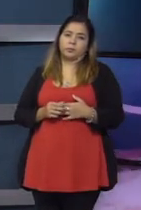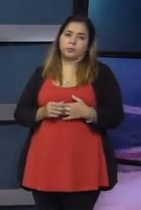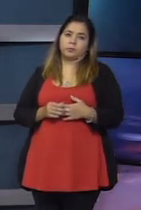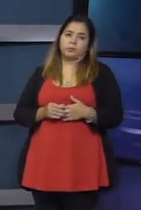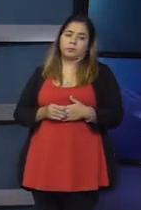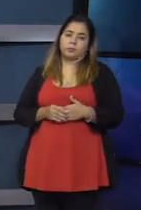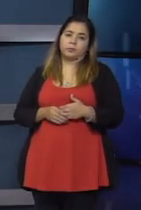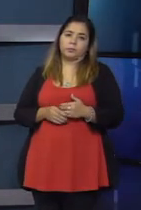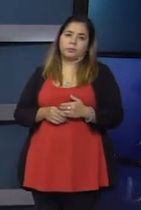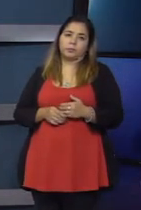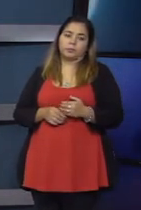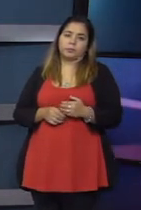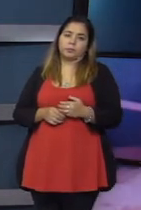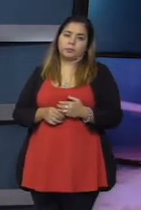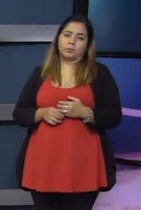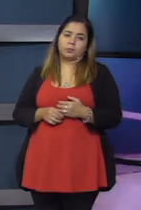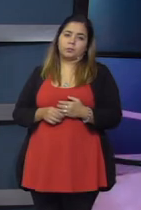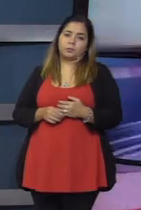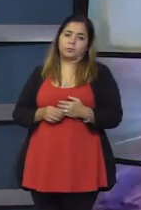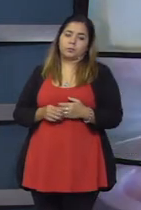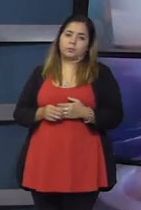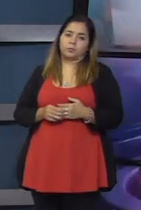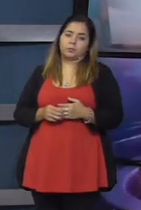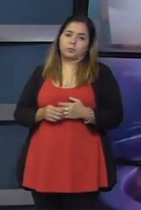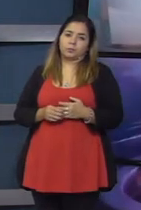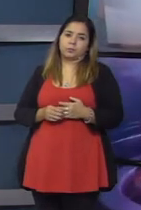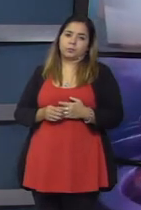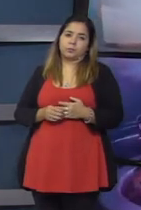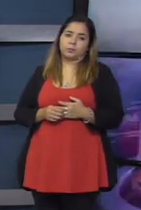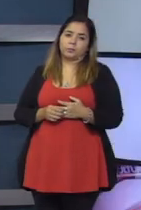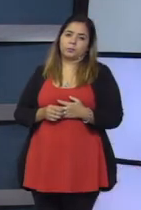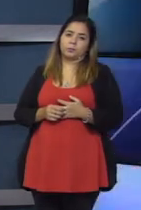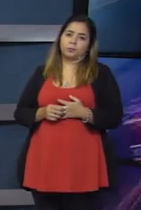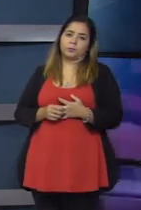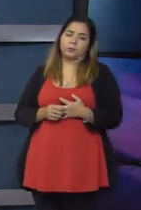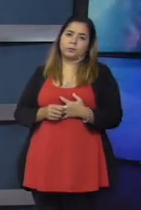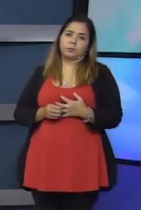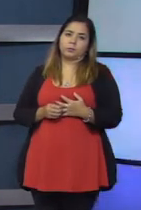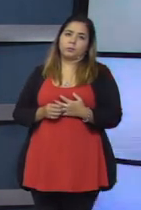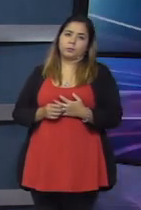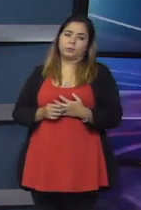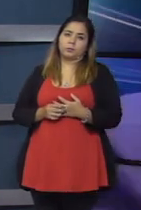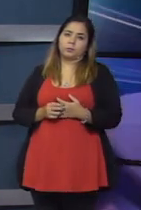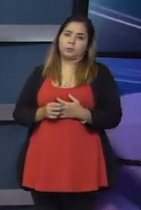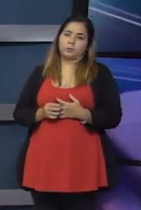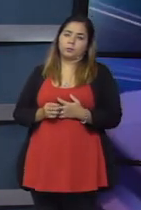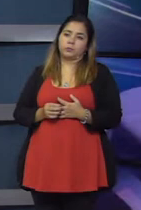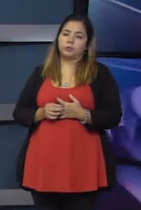las disposiciones y la autonomía que pueda tener el EPRE